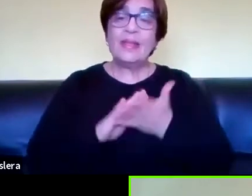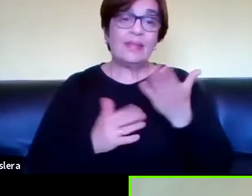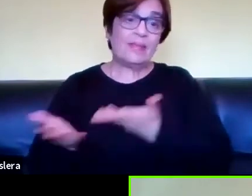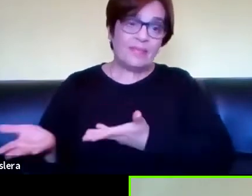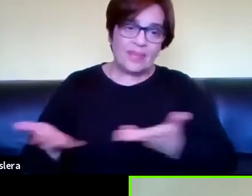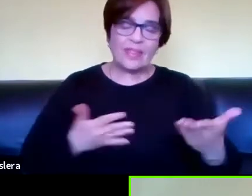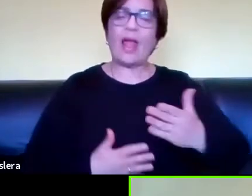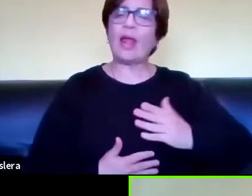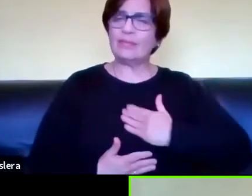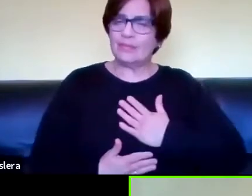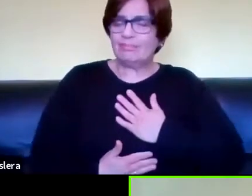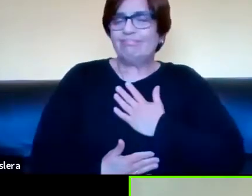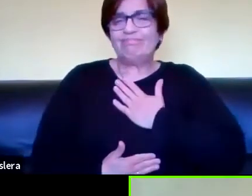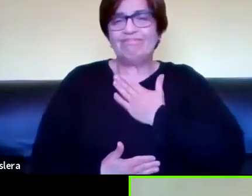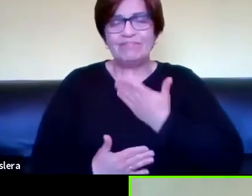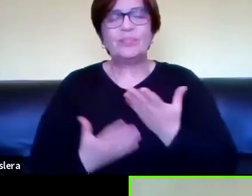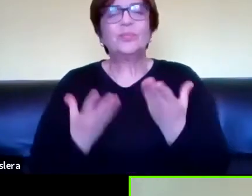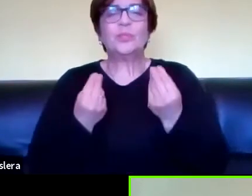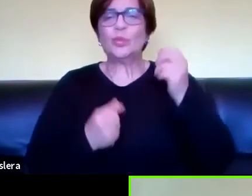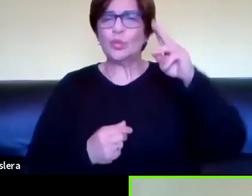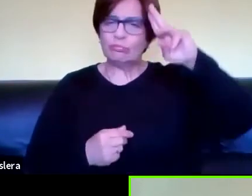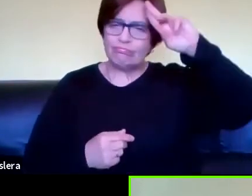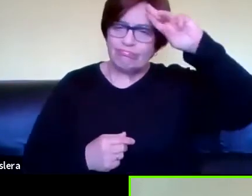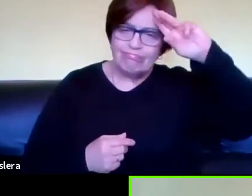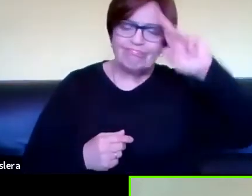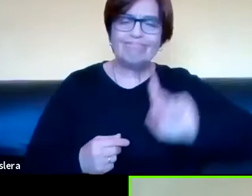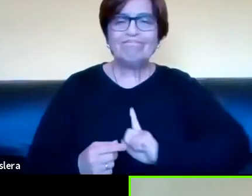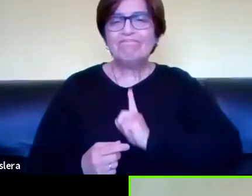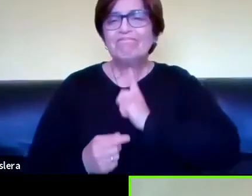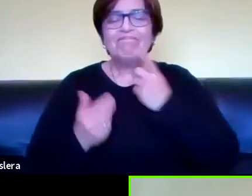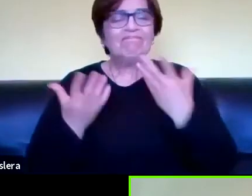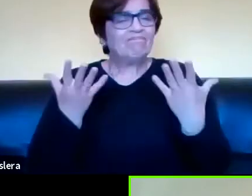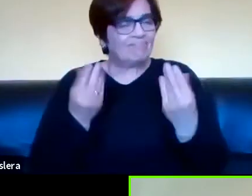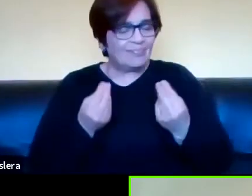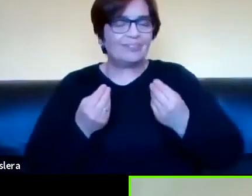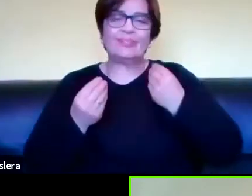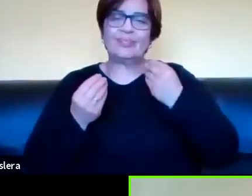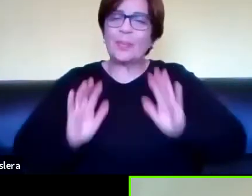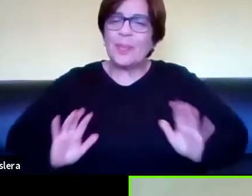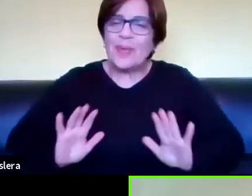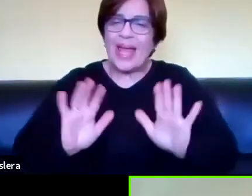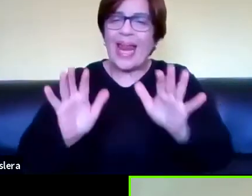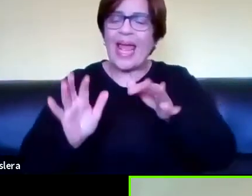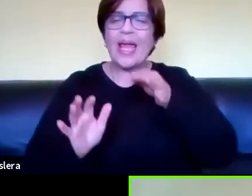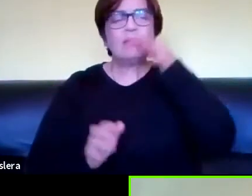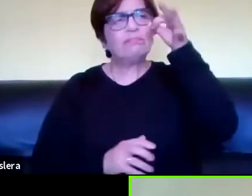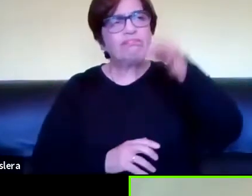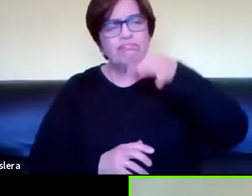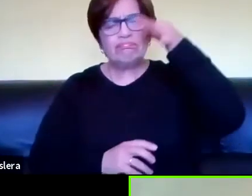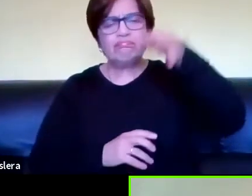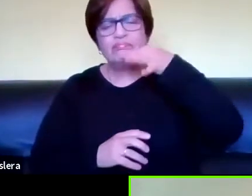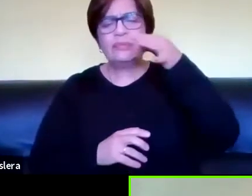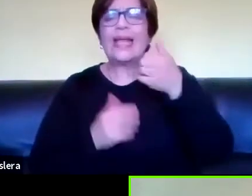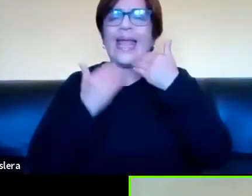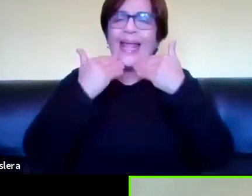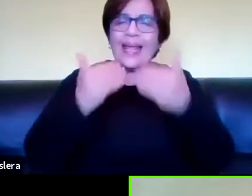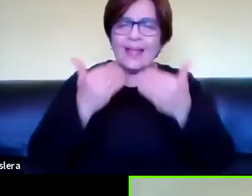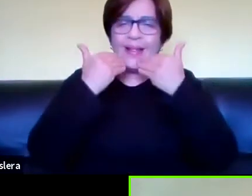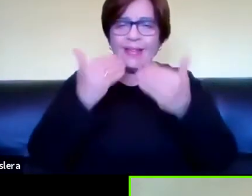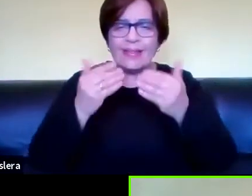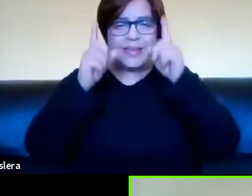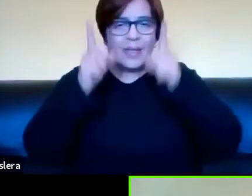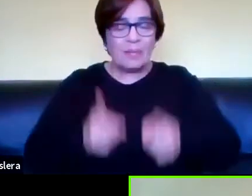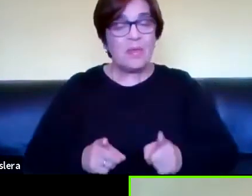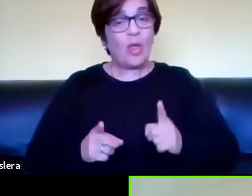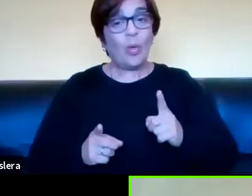realmente, poder participar de estas charlas que estás organizando. Así que, bueno, realmente, muchísimas gracias. Gracias, me